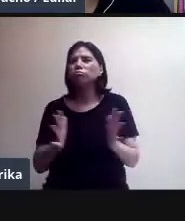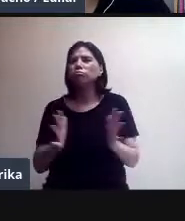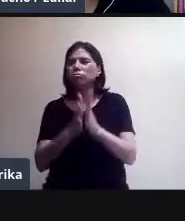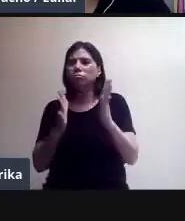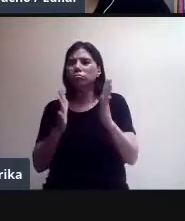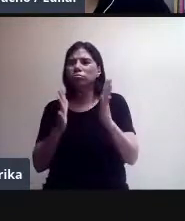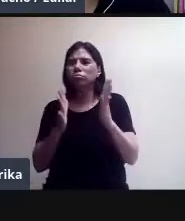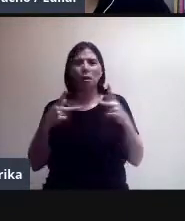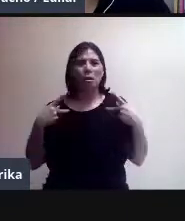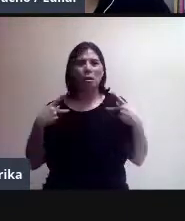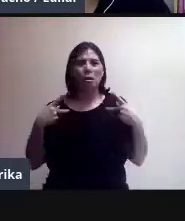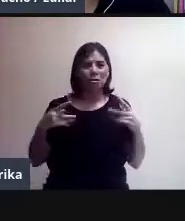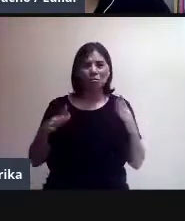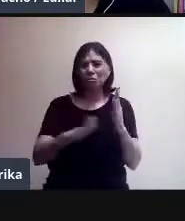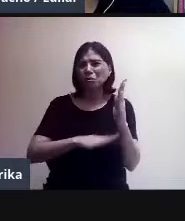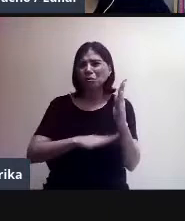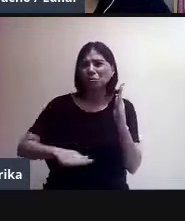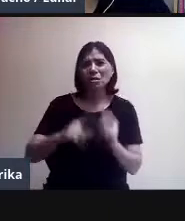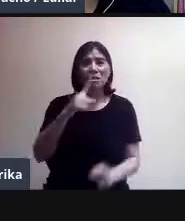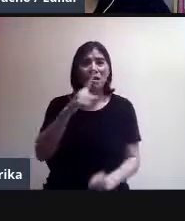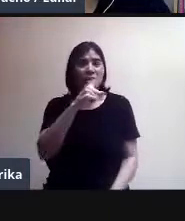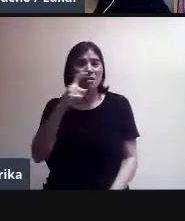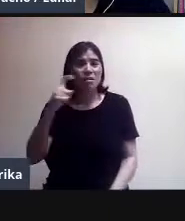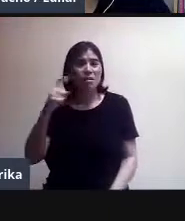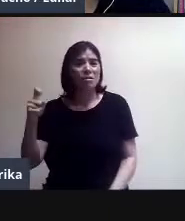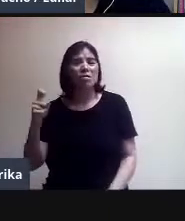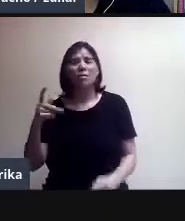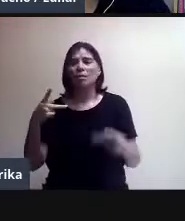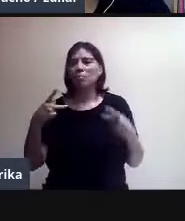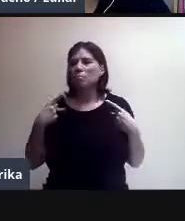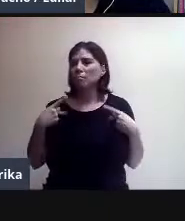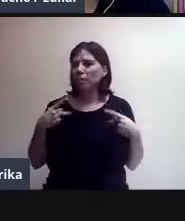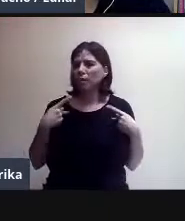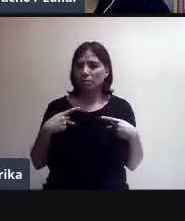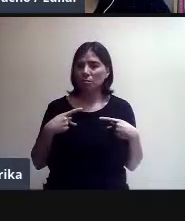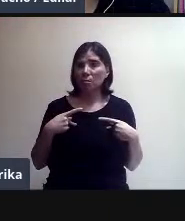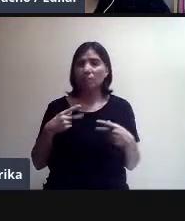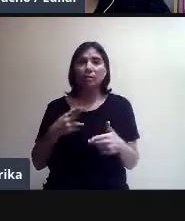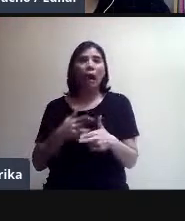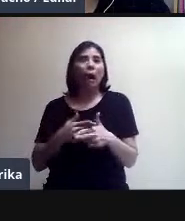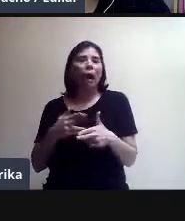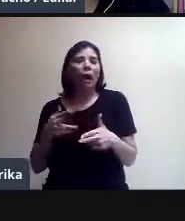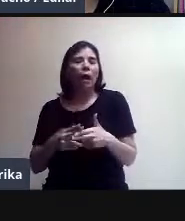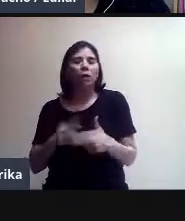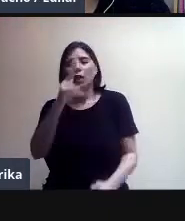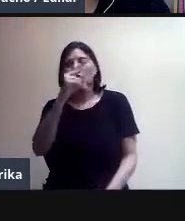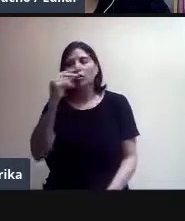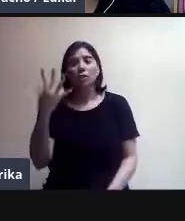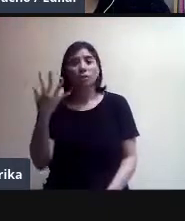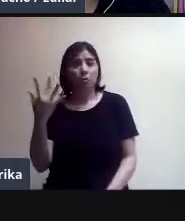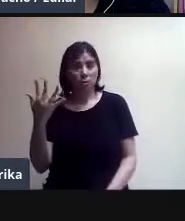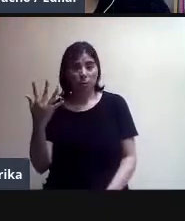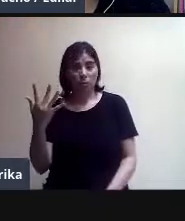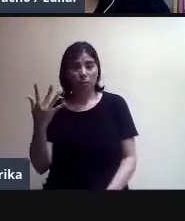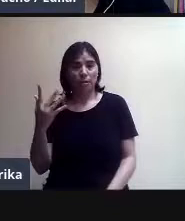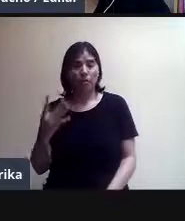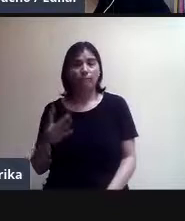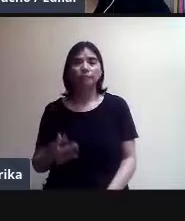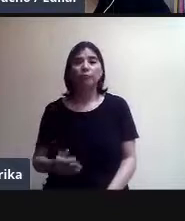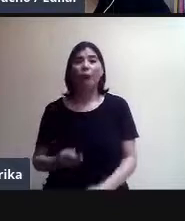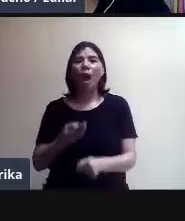básico son 100 participantes hasta 250. A partir de esta